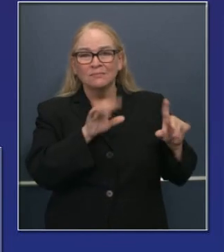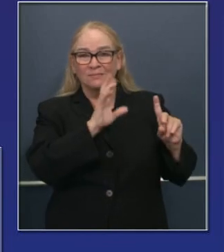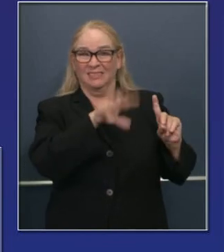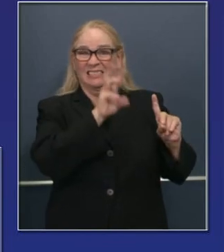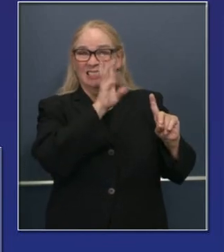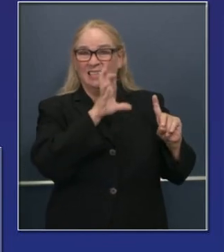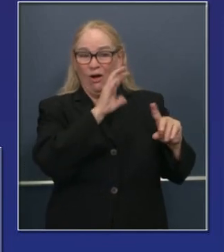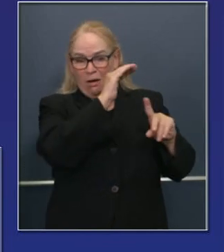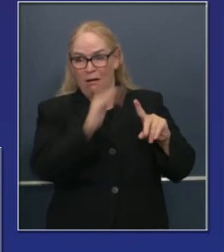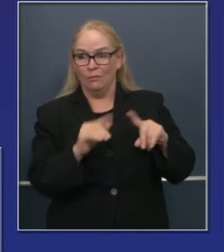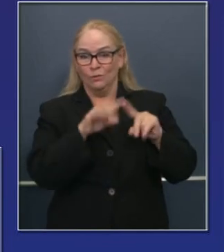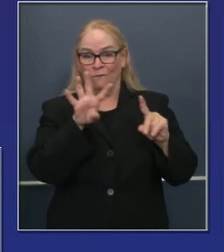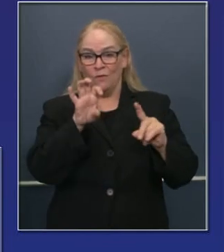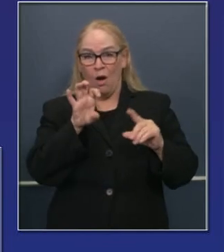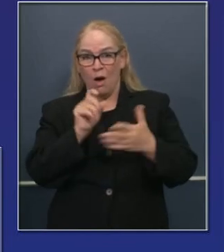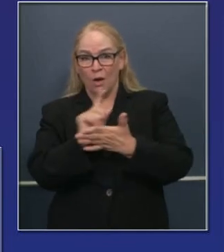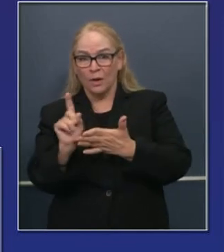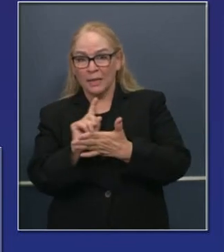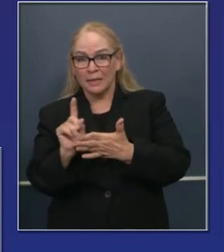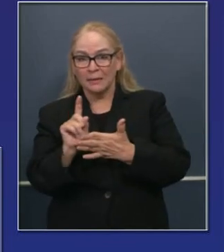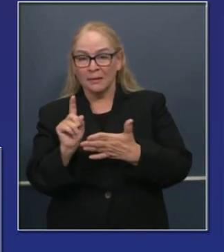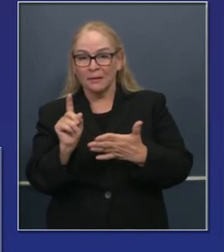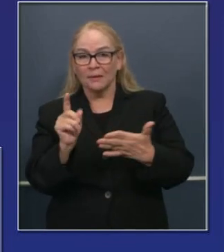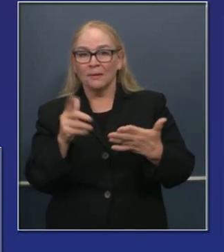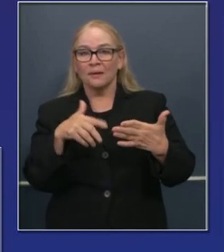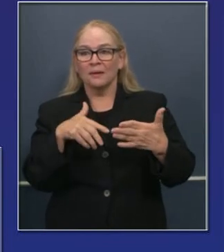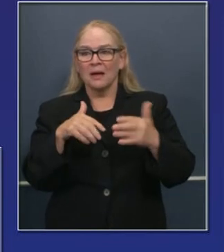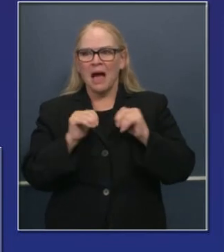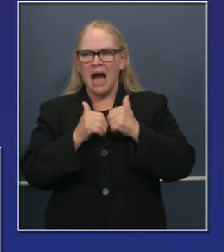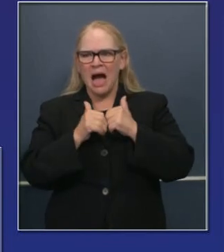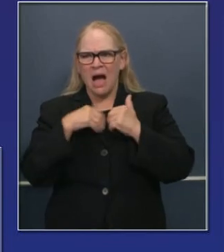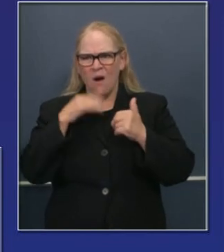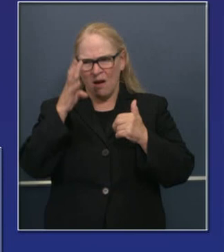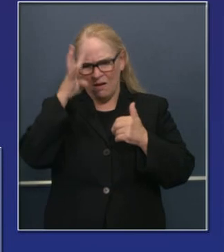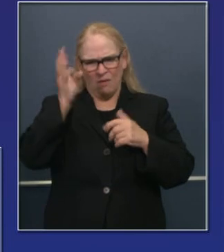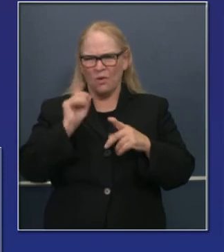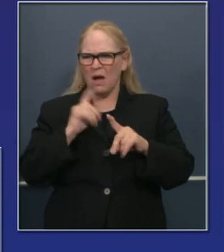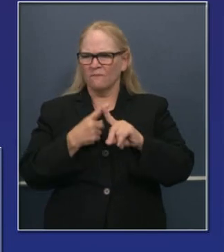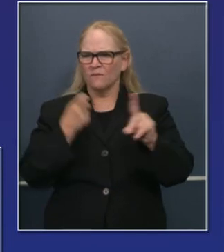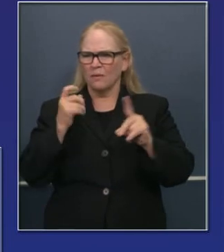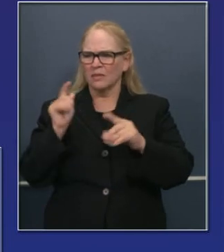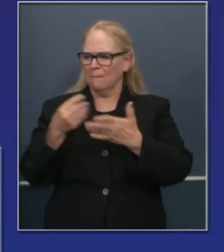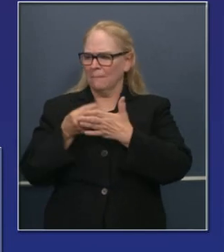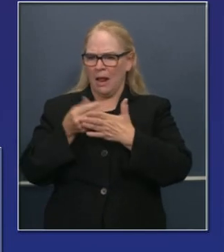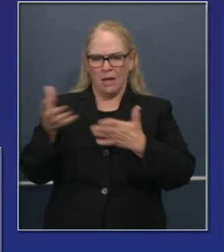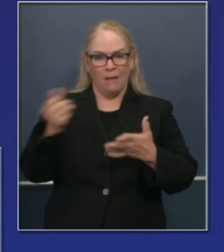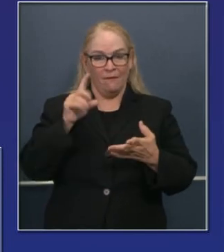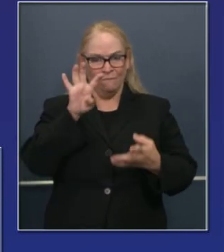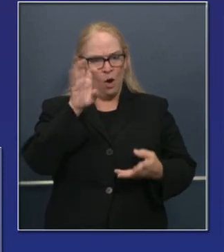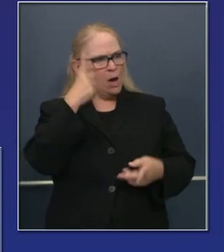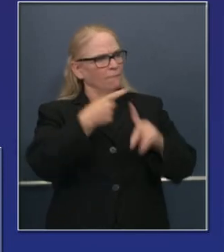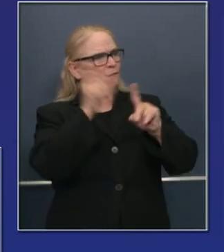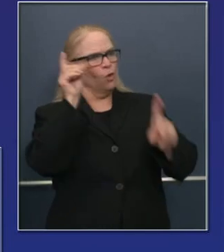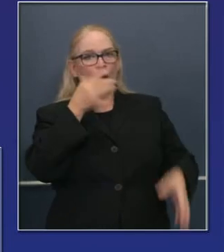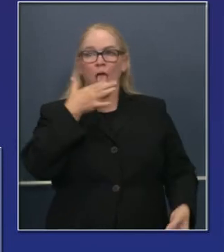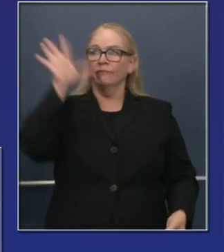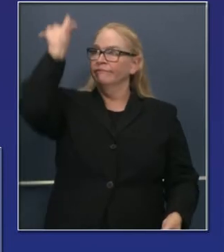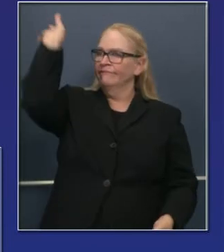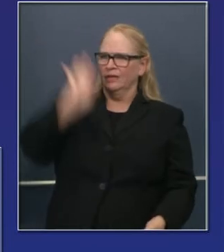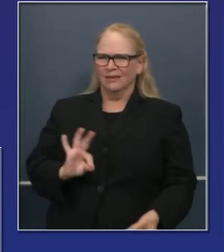sistema a 400 mil, a 700, consiguiendo el recurso para fondeo,